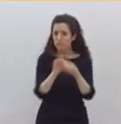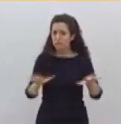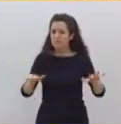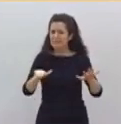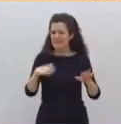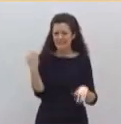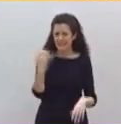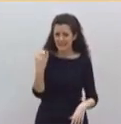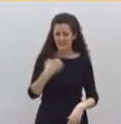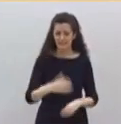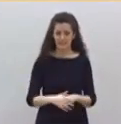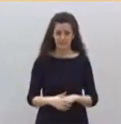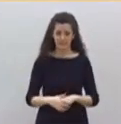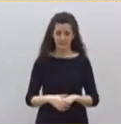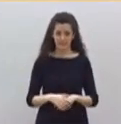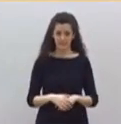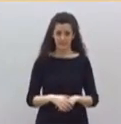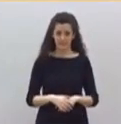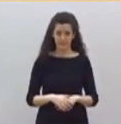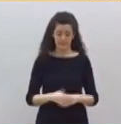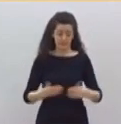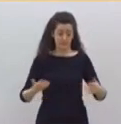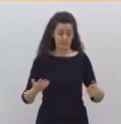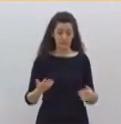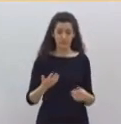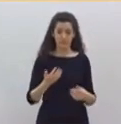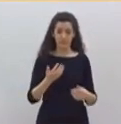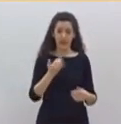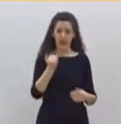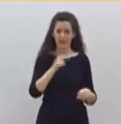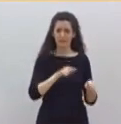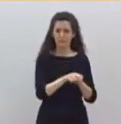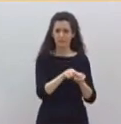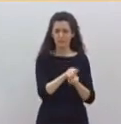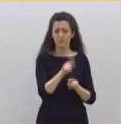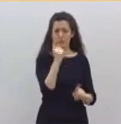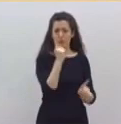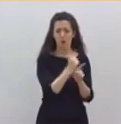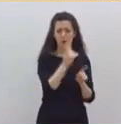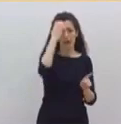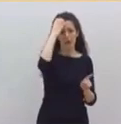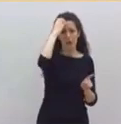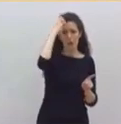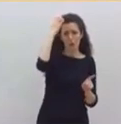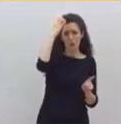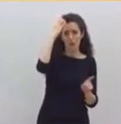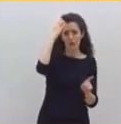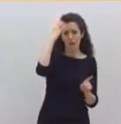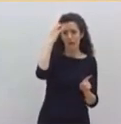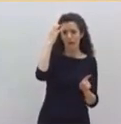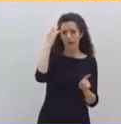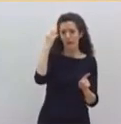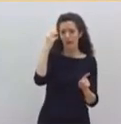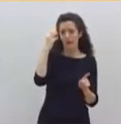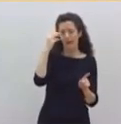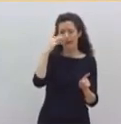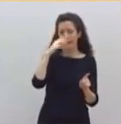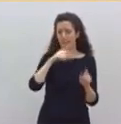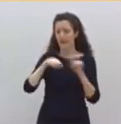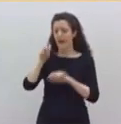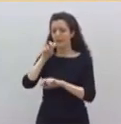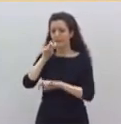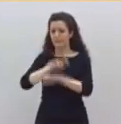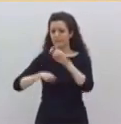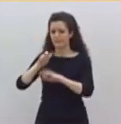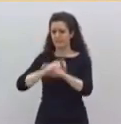ultrajes a la corona mientras quieren penalizar las críticas a su Gobierno. Y por eso le pido, como hice en persona, que reactive el portal de transparencia